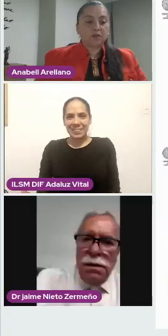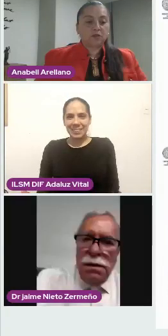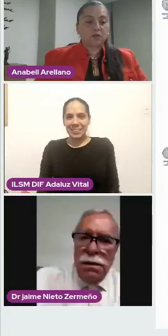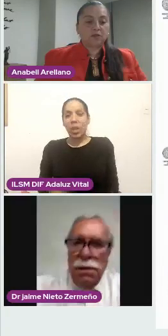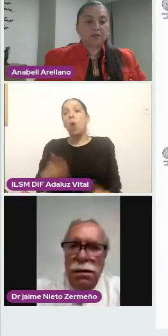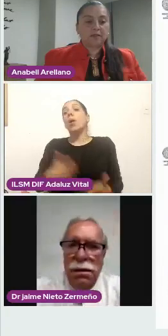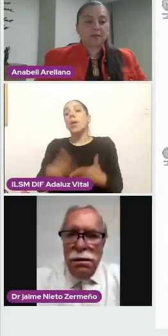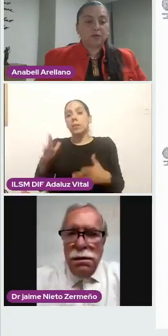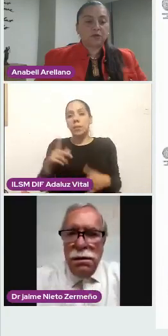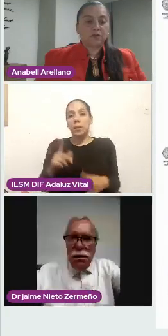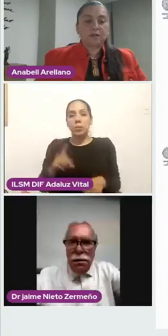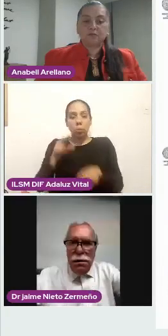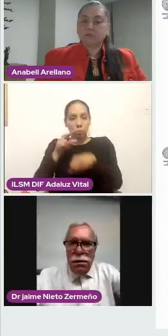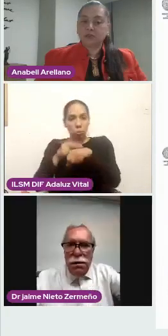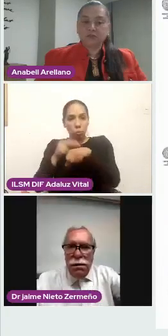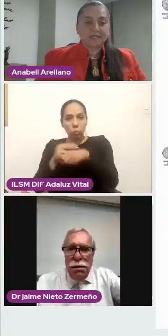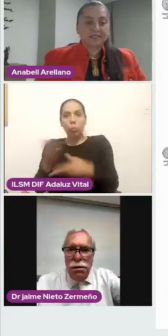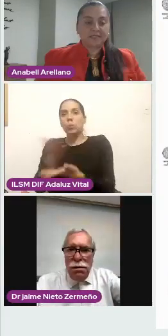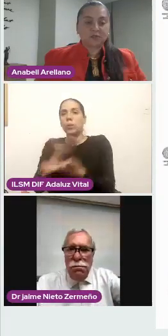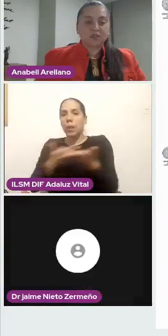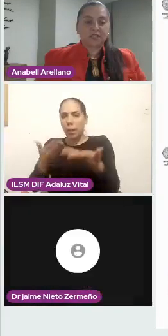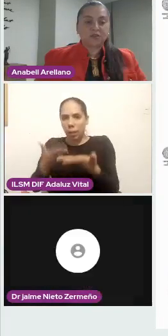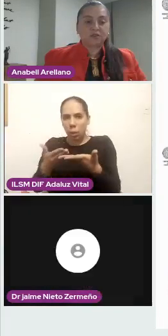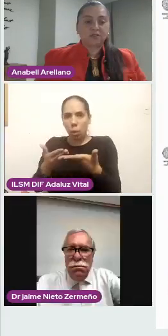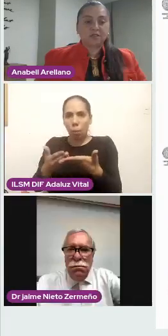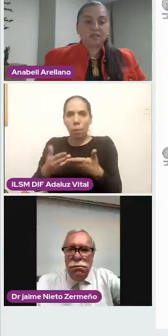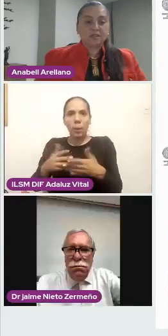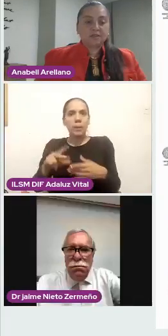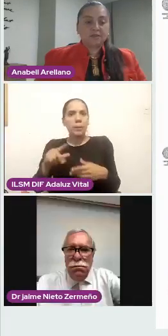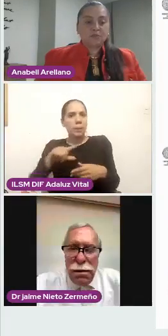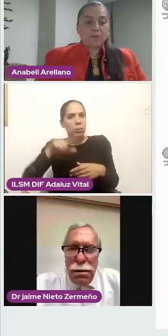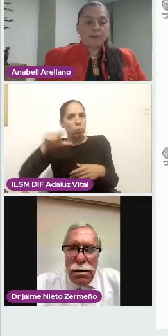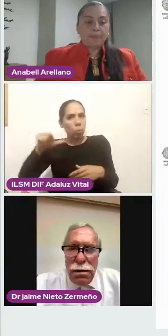¿Estaríamos dando tiempo, doctor? ¿No? ¿Sigue sin escucharnos?